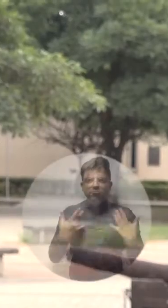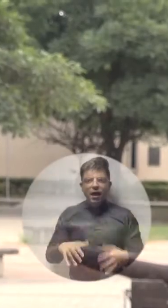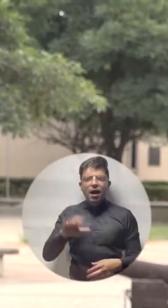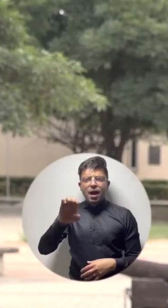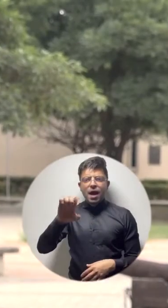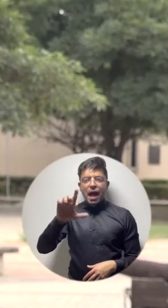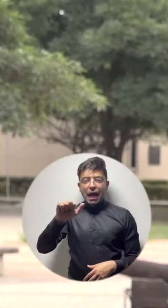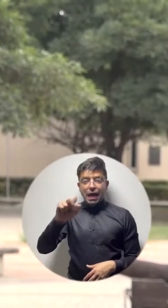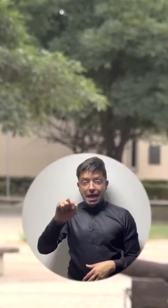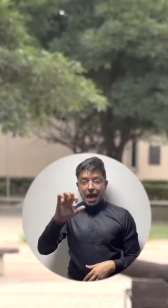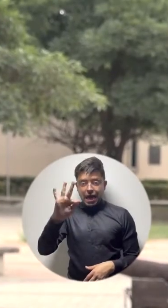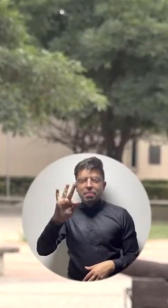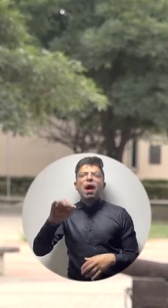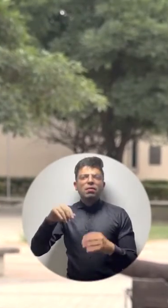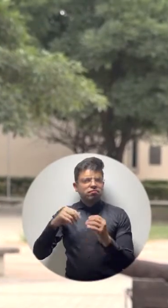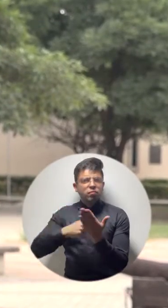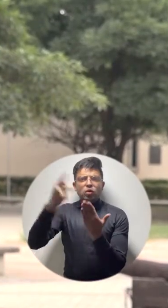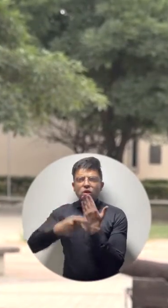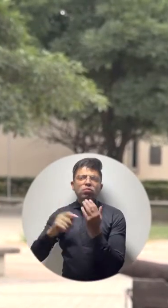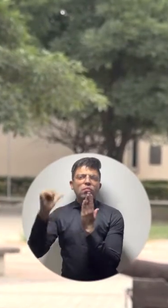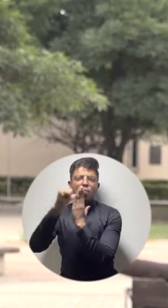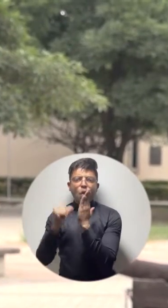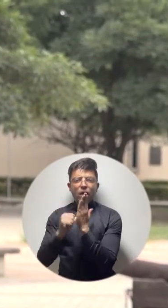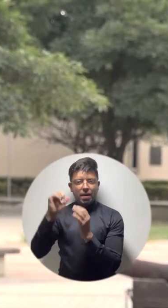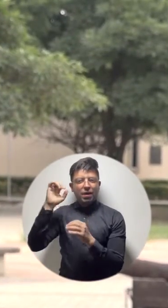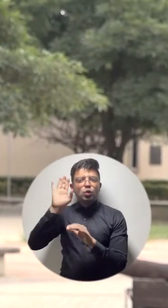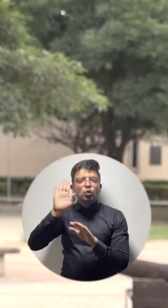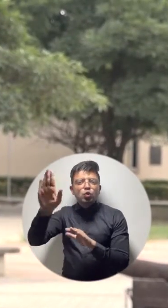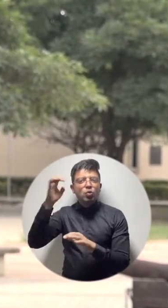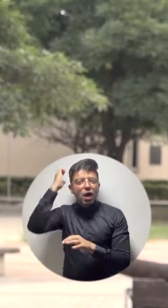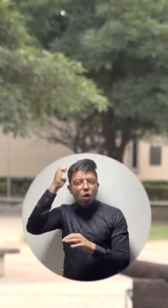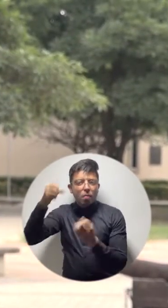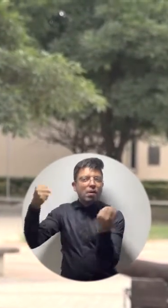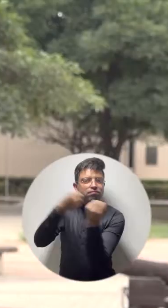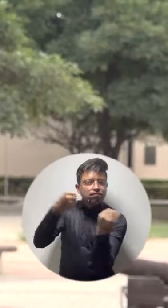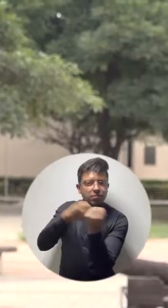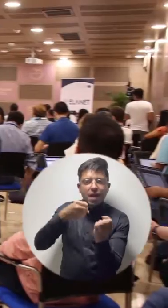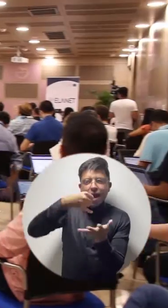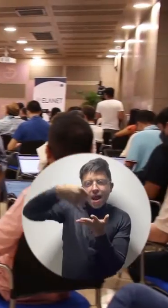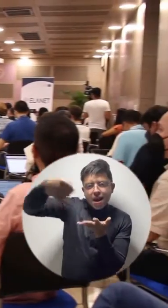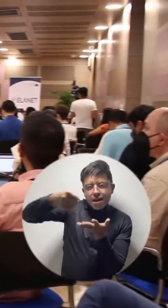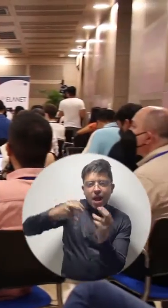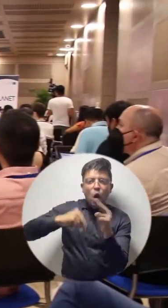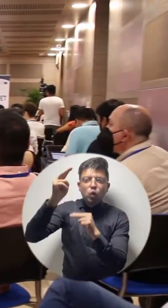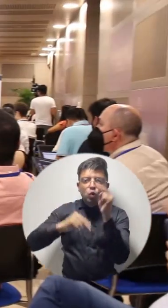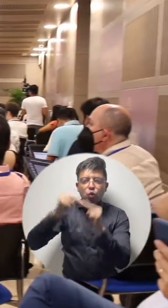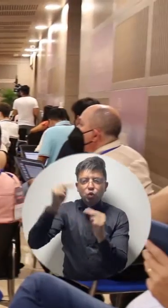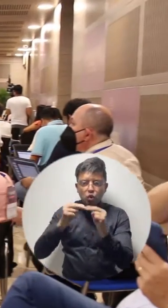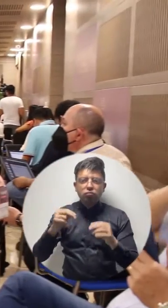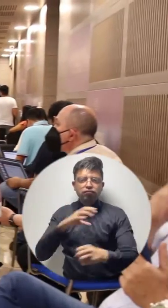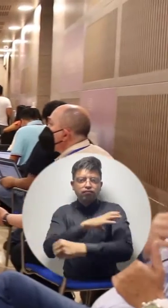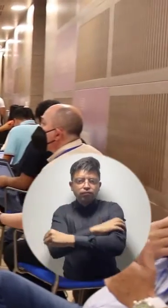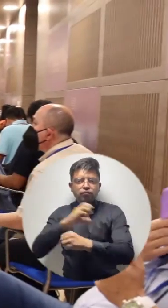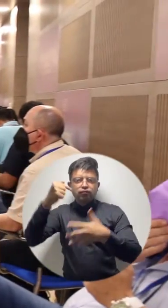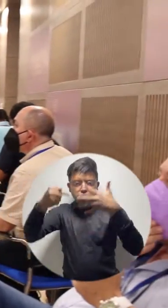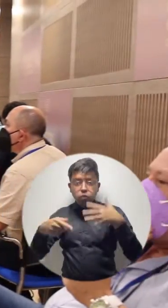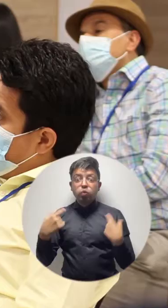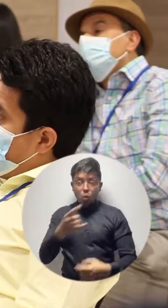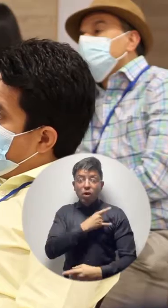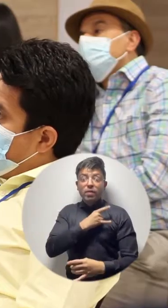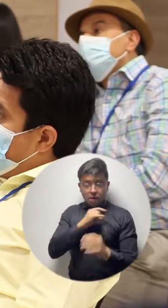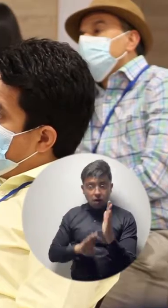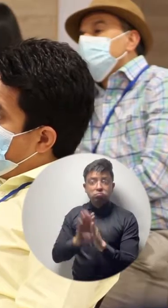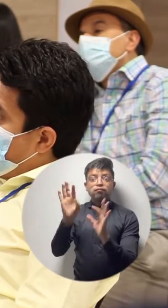Elanet es un proyecto financiado por el programa Erasmus Plus en su línea de construcción de capacidades. La universidad ha sido muy exitosa en